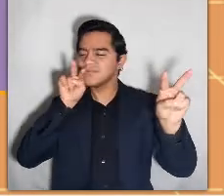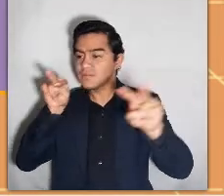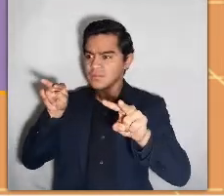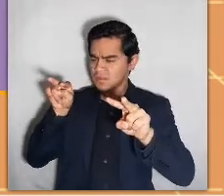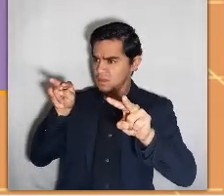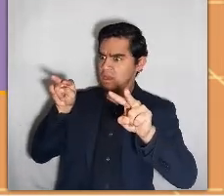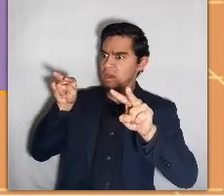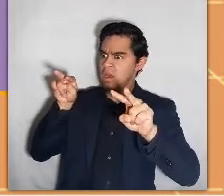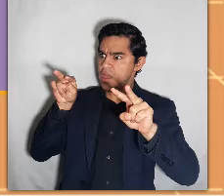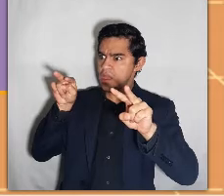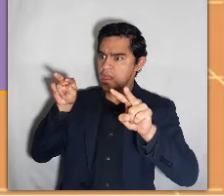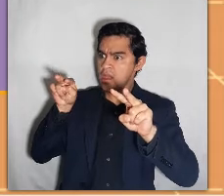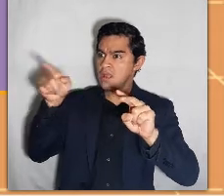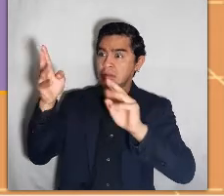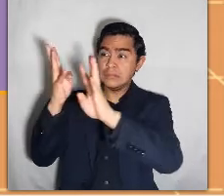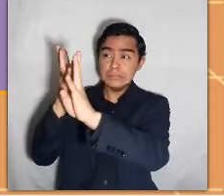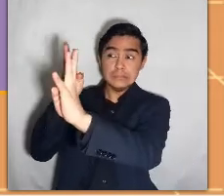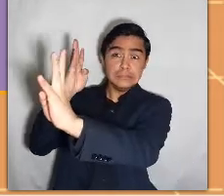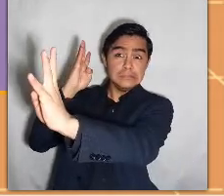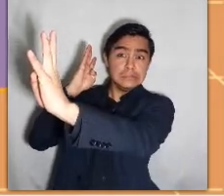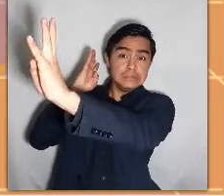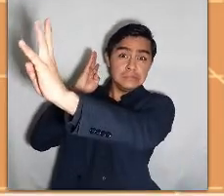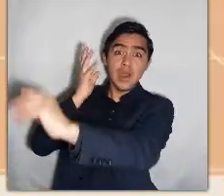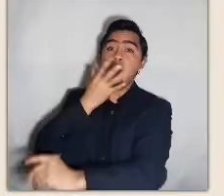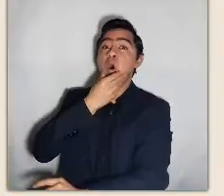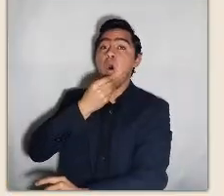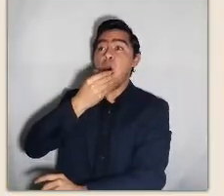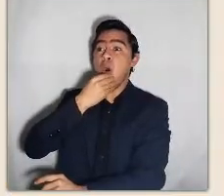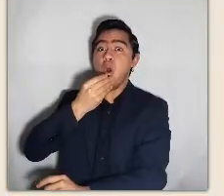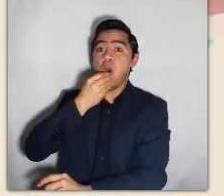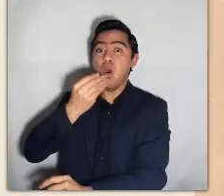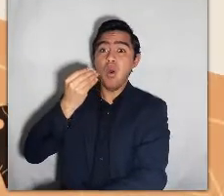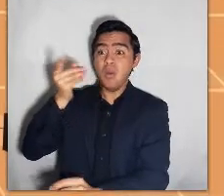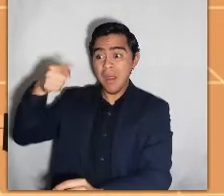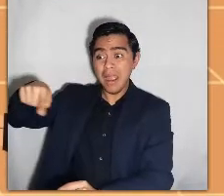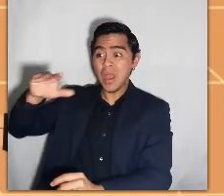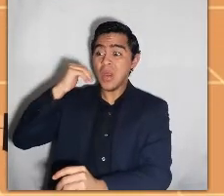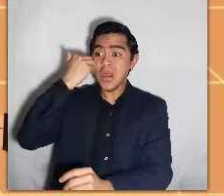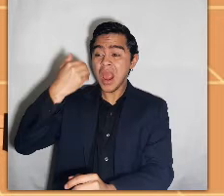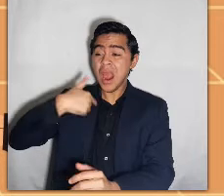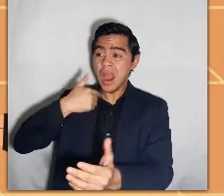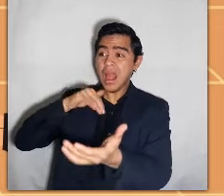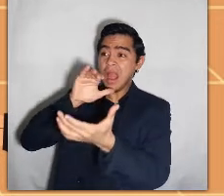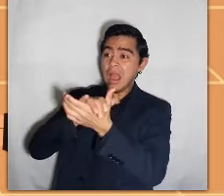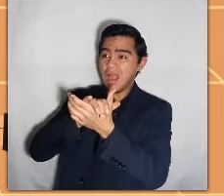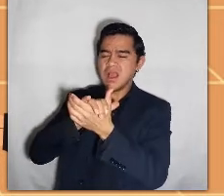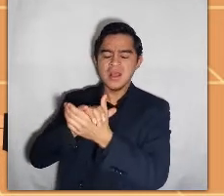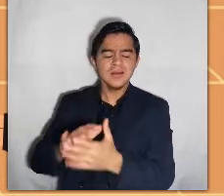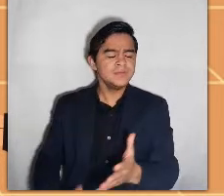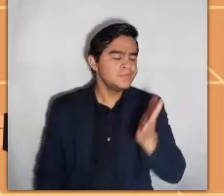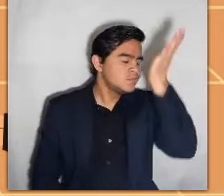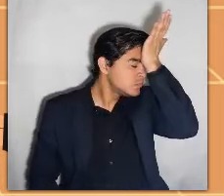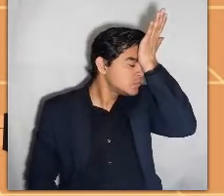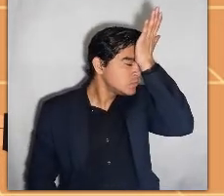día que hacía. Pero para su sorpresa, lo que Carlota vio fue una gran fila de príncipes esperando a ser elegidos